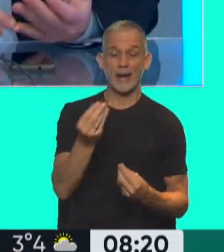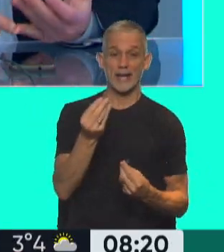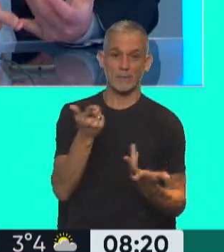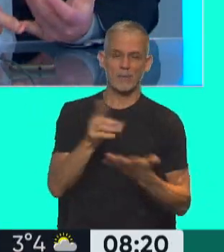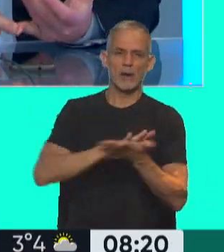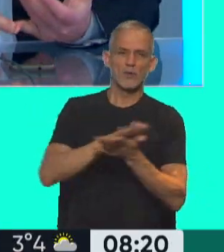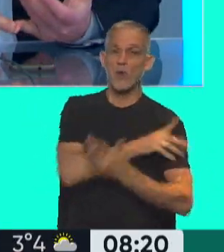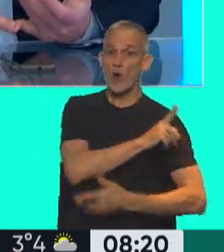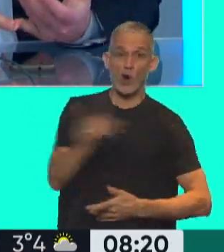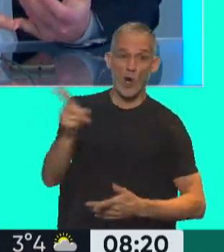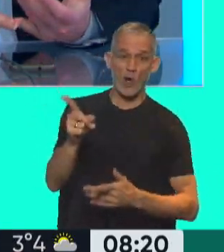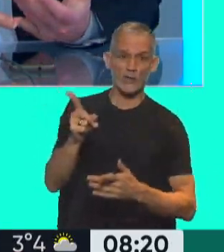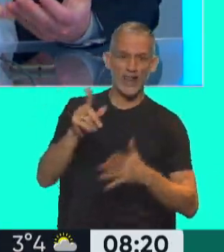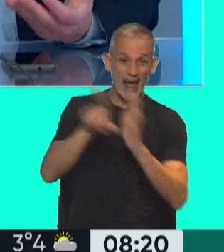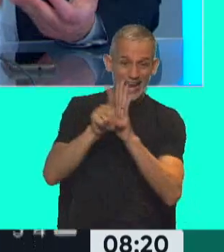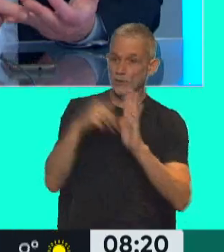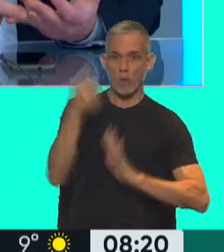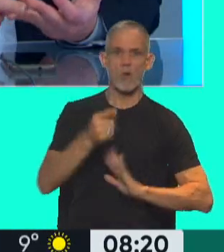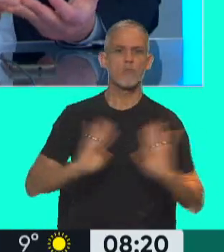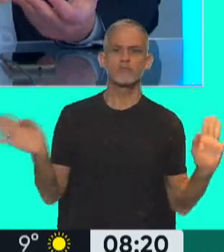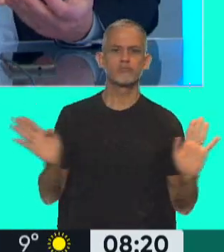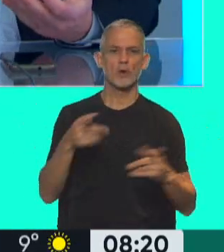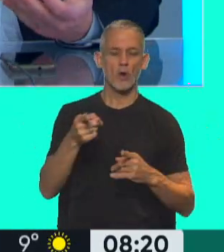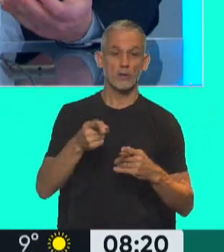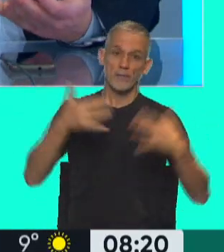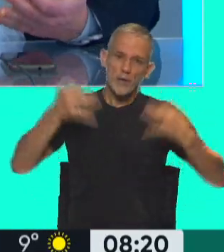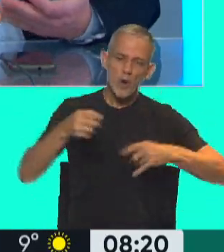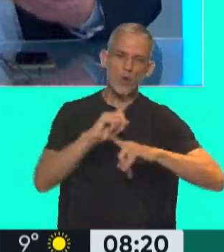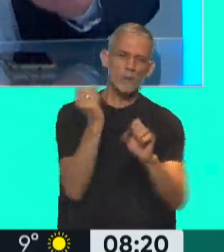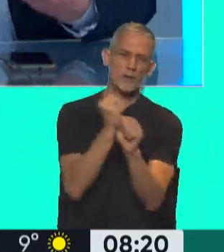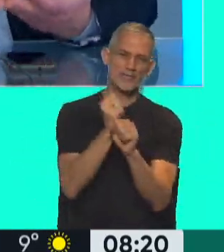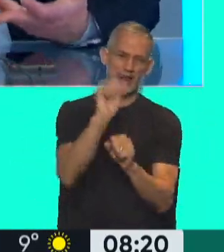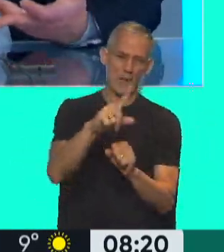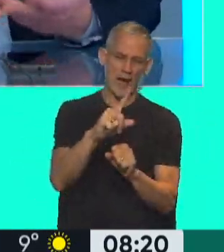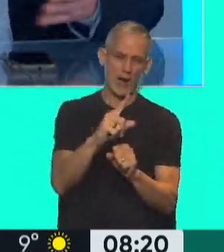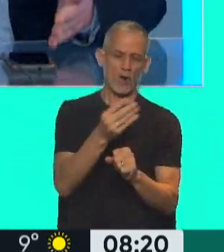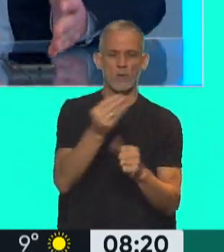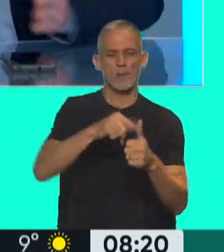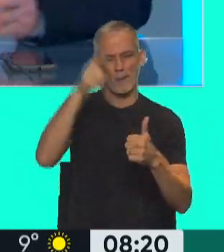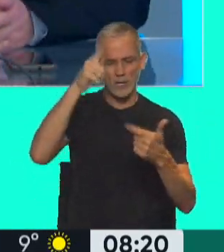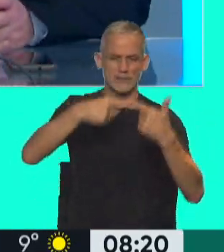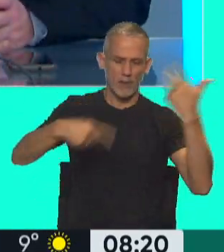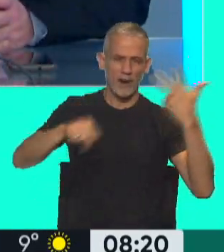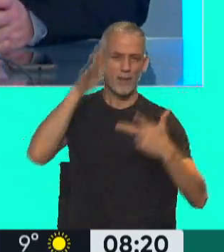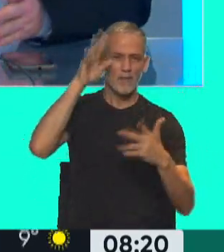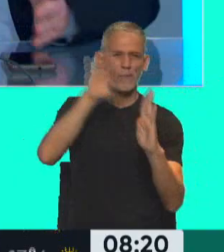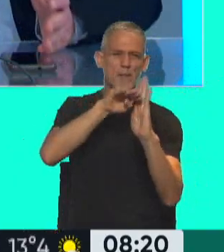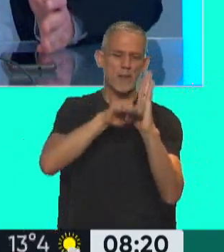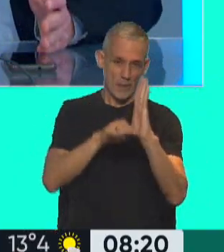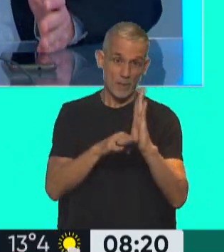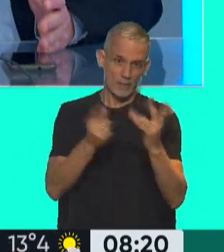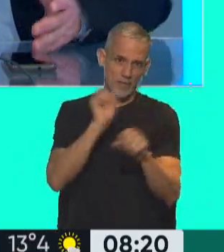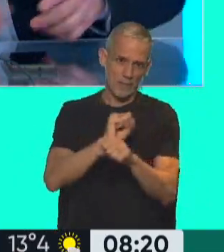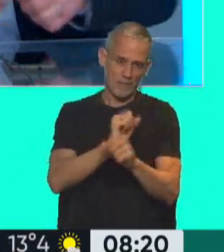resolver en contra lo que dicen las leyes, además del incumplimiento de los deberes de funcionario público, el abuso de autoridad y otra serie de delitos